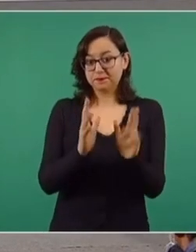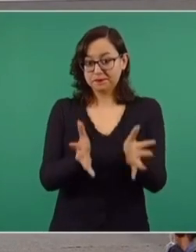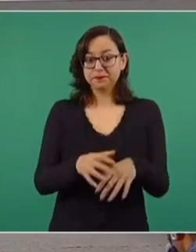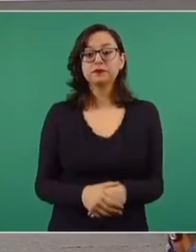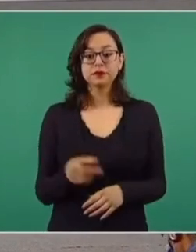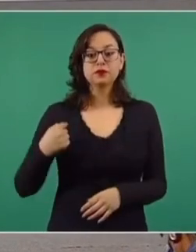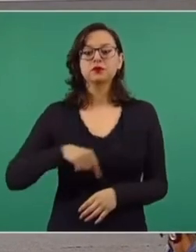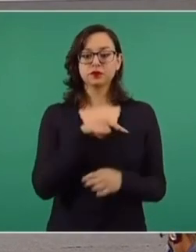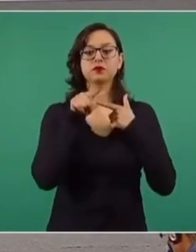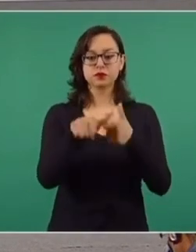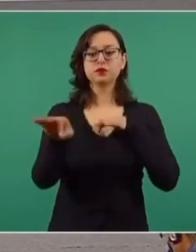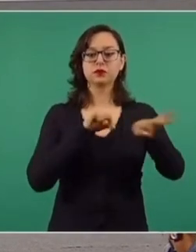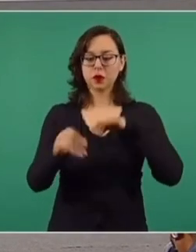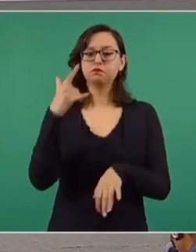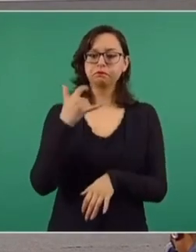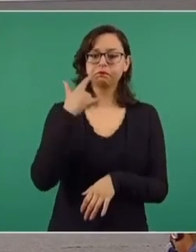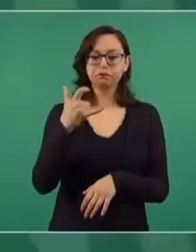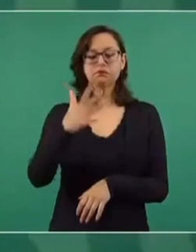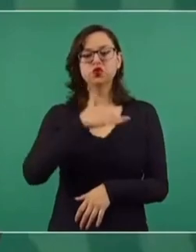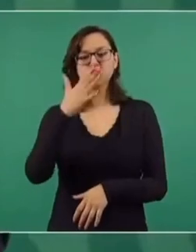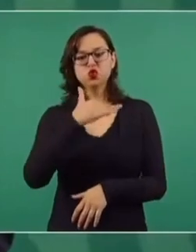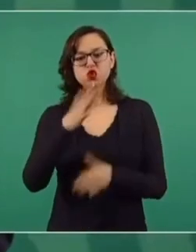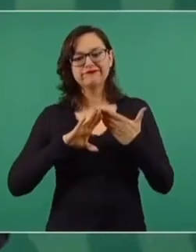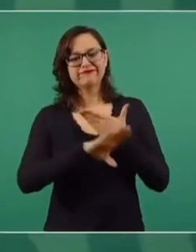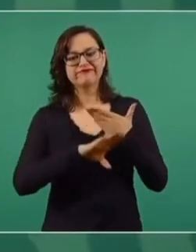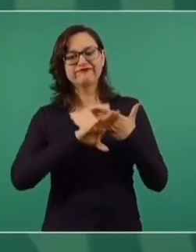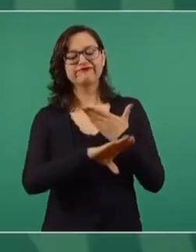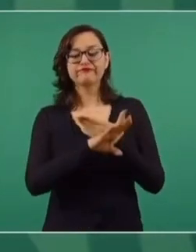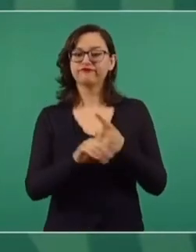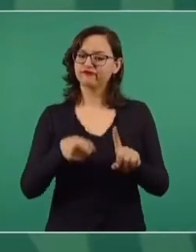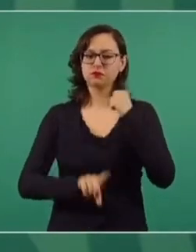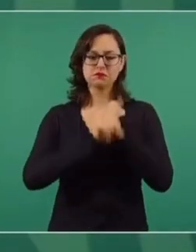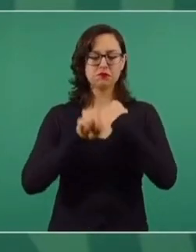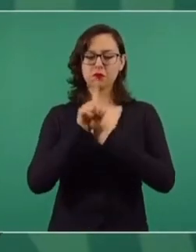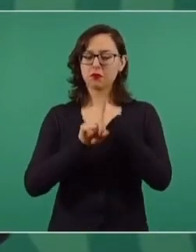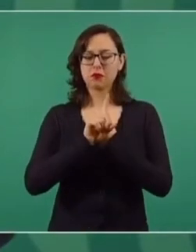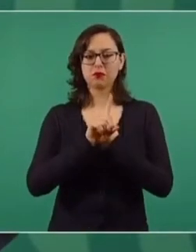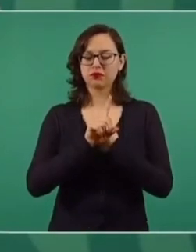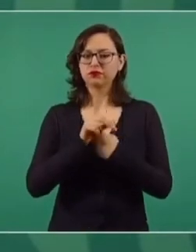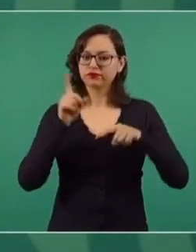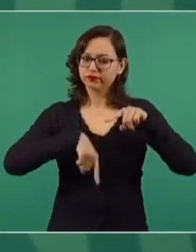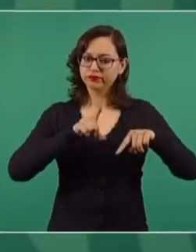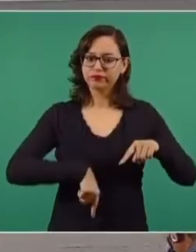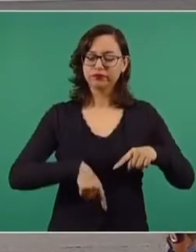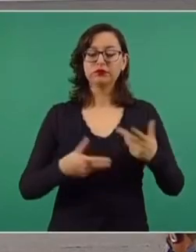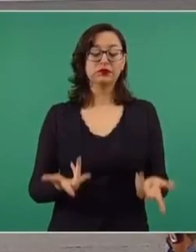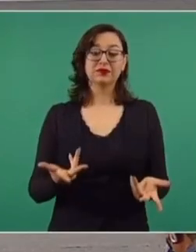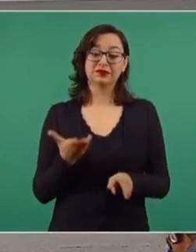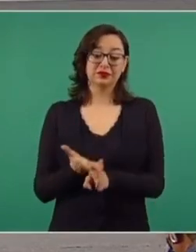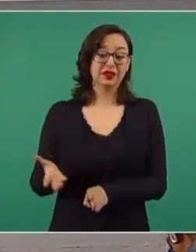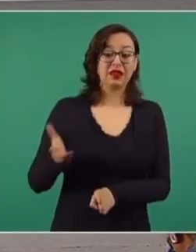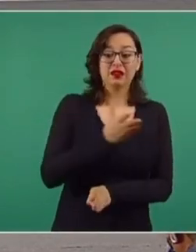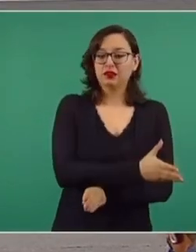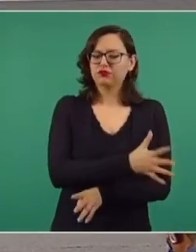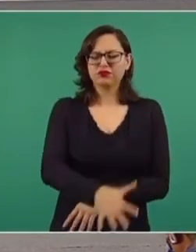combatiendo la corrupción porque es el principal problema. Y antes imperaba.